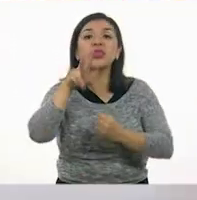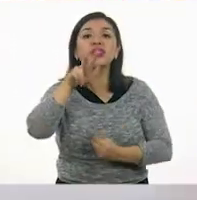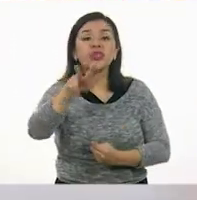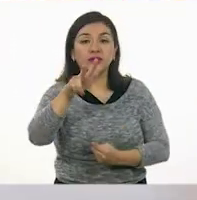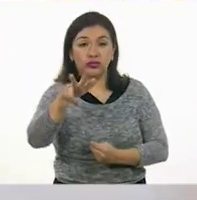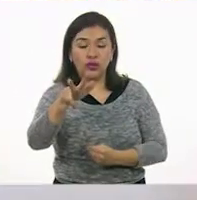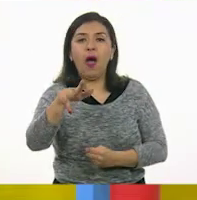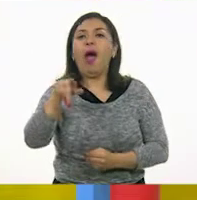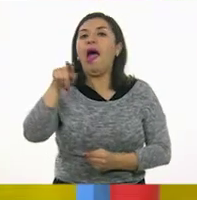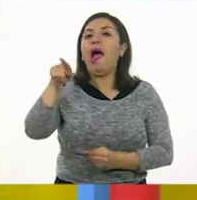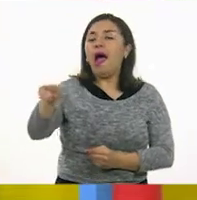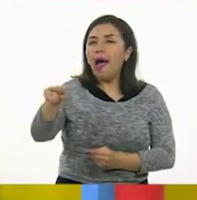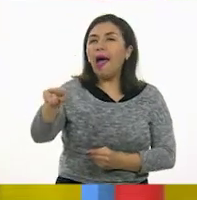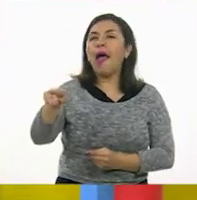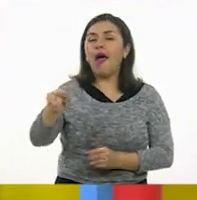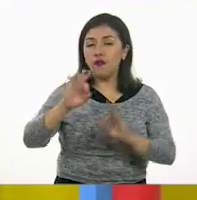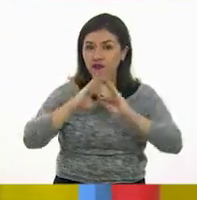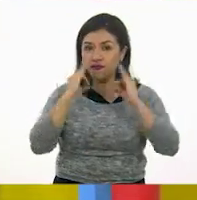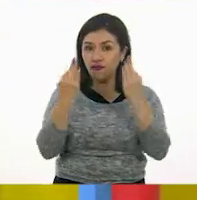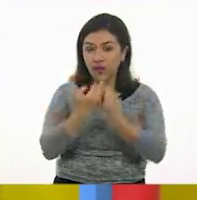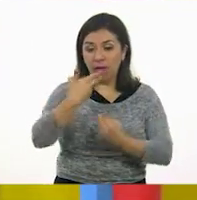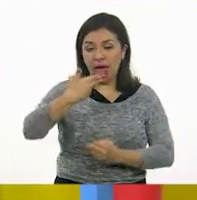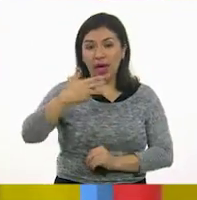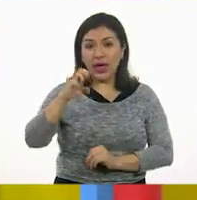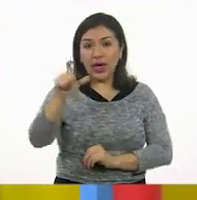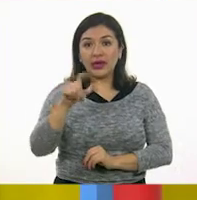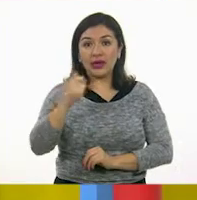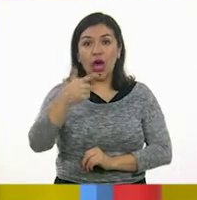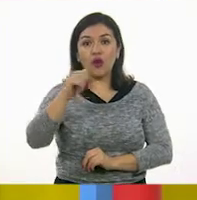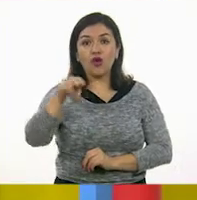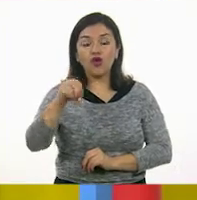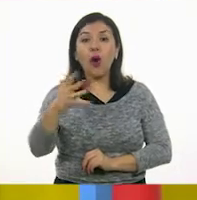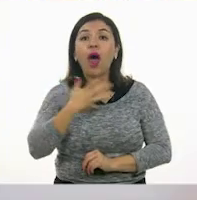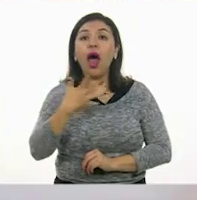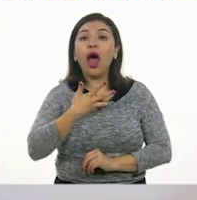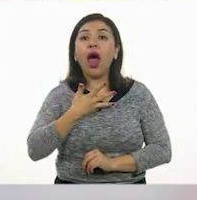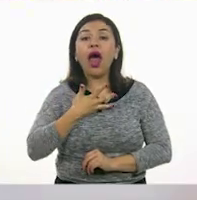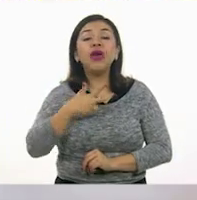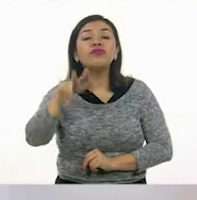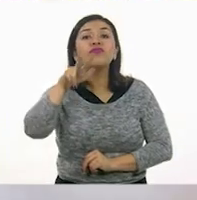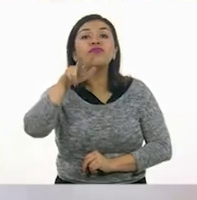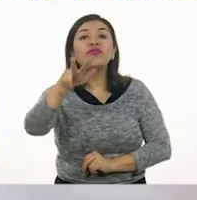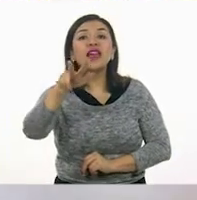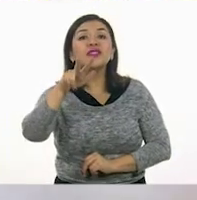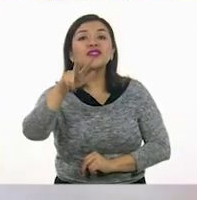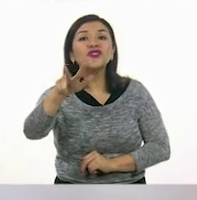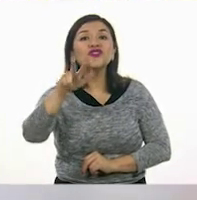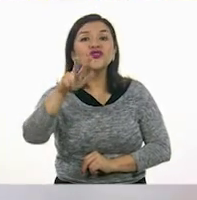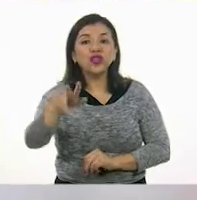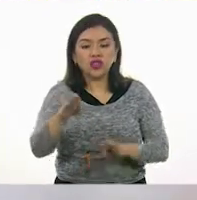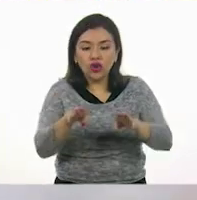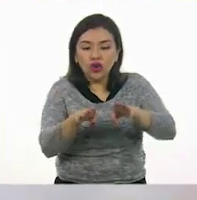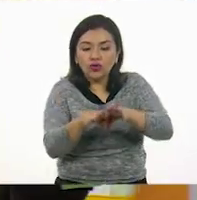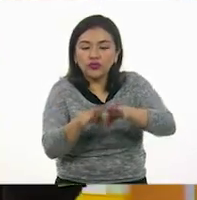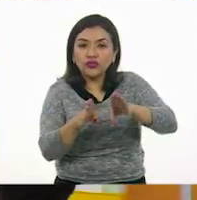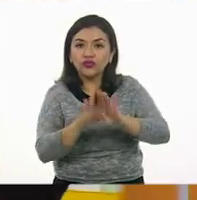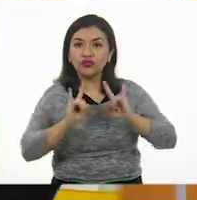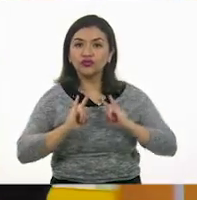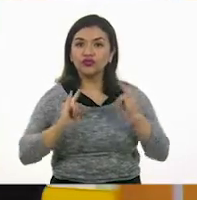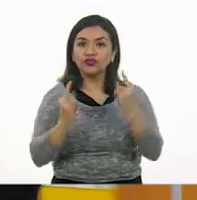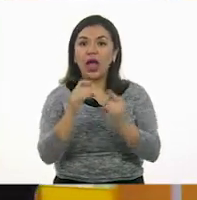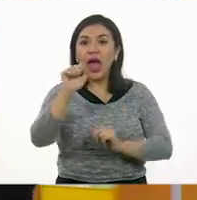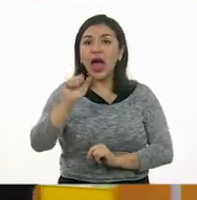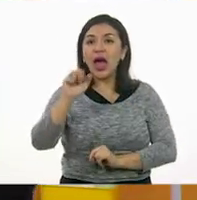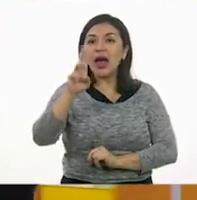un hexágono tiene dieciocho aristas. Ah, y allí tienes en forma de paletita el número